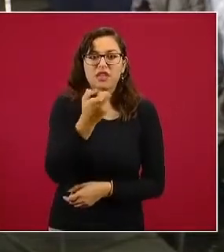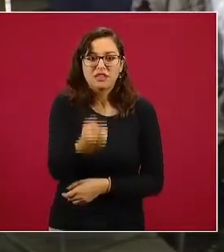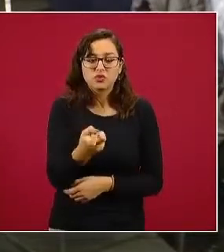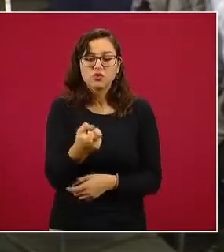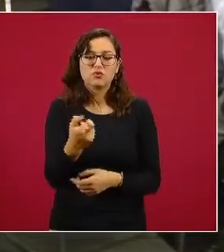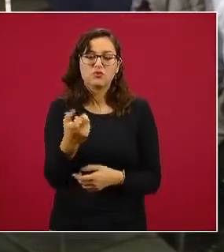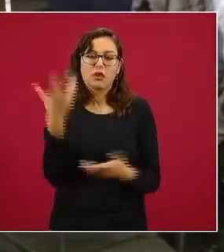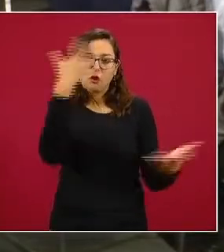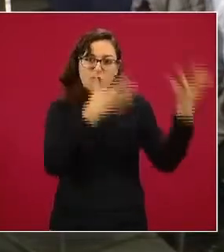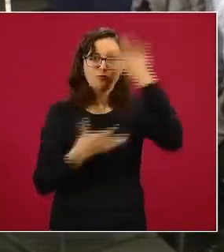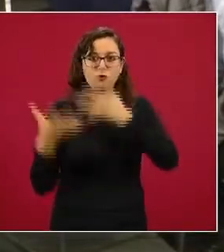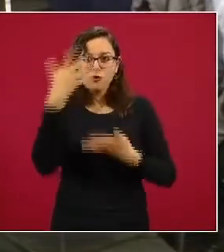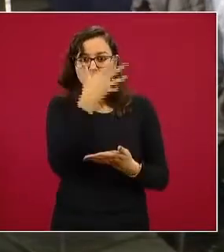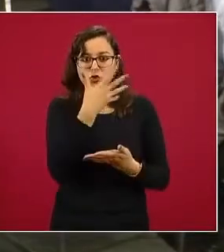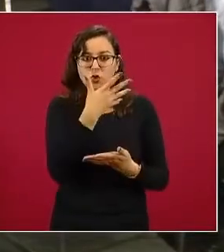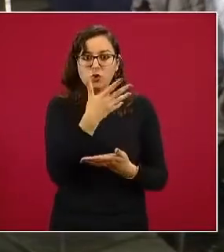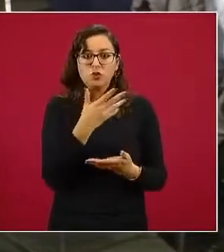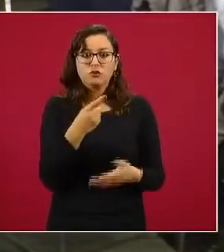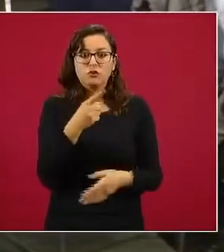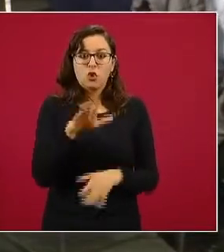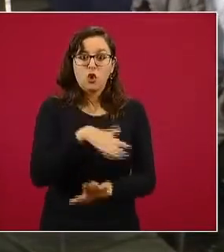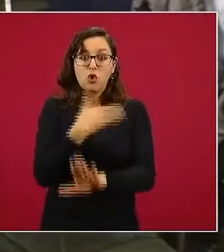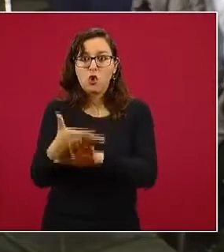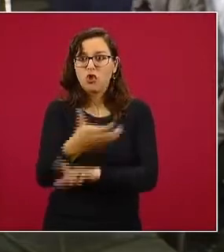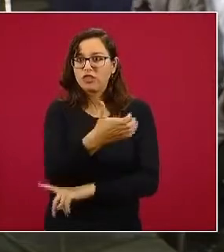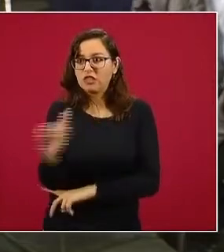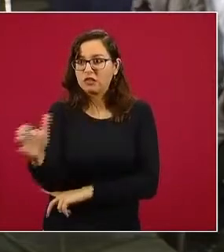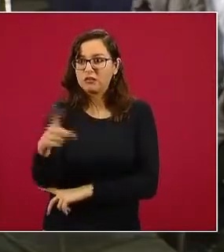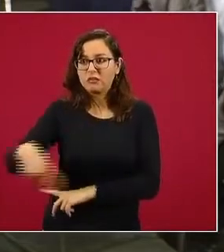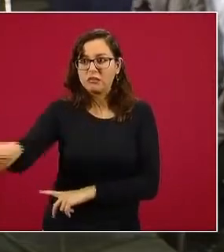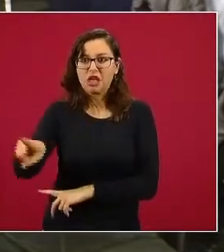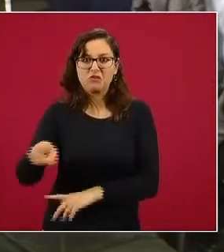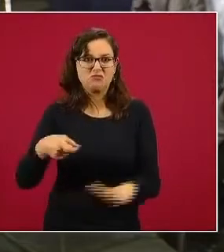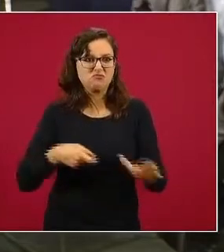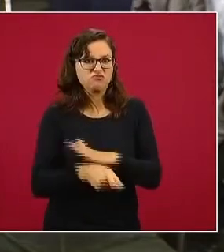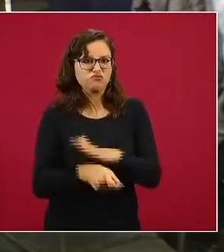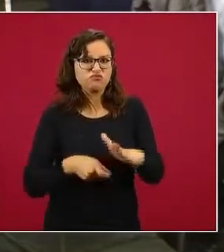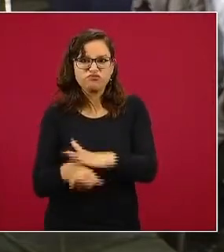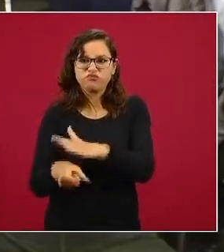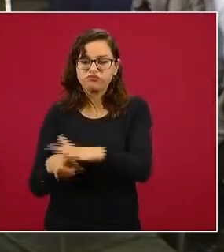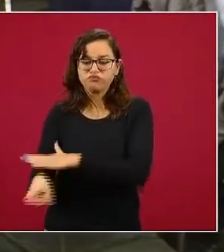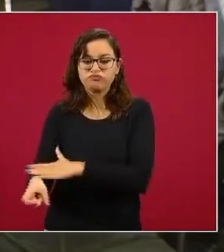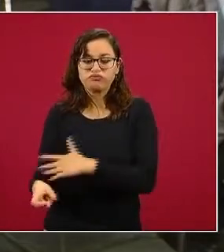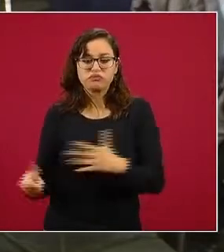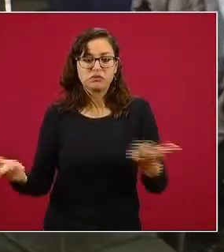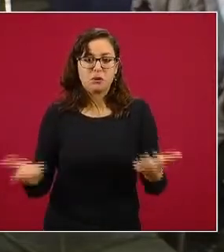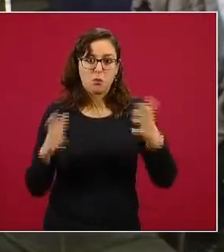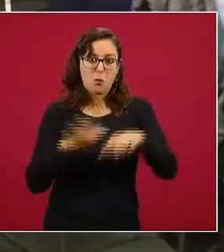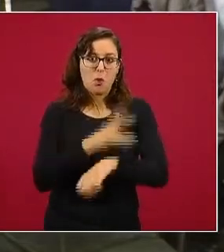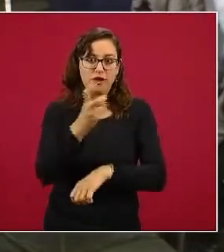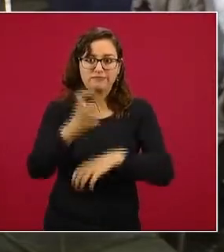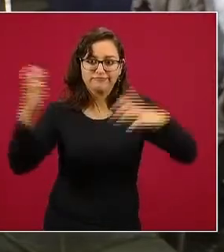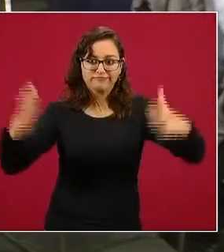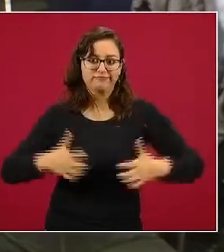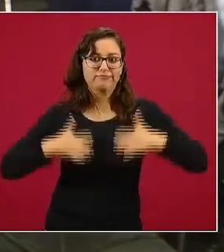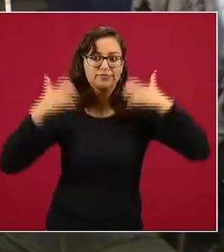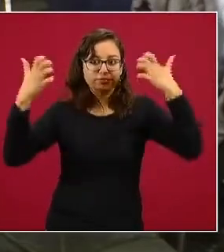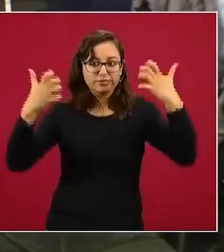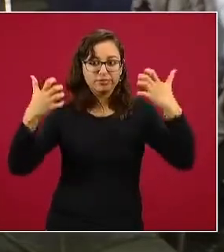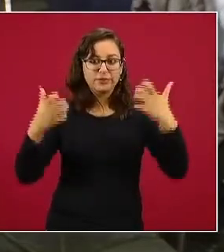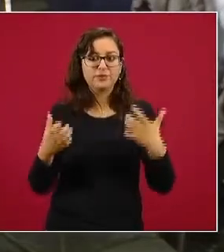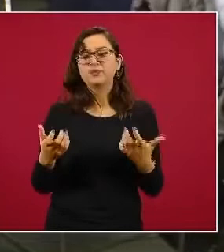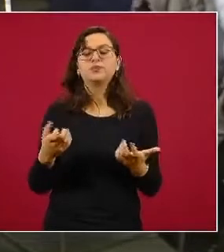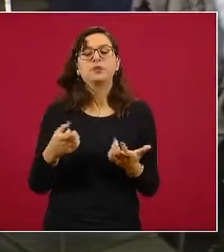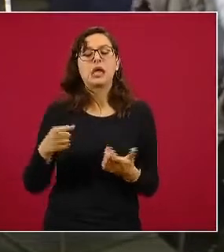señalar a los agricultores como extorsionadores incluso y que eso bueno pues levantó el enojo que incluso ellos no